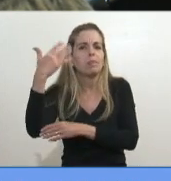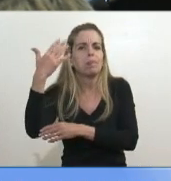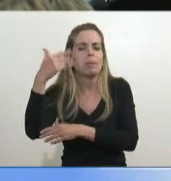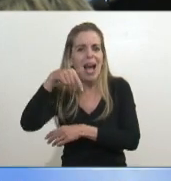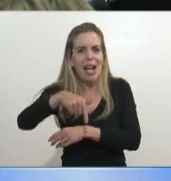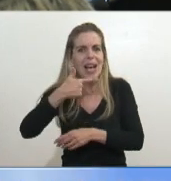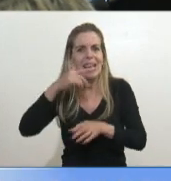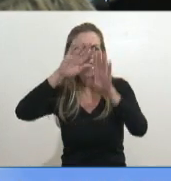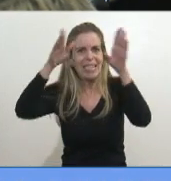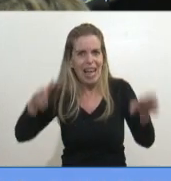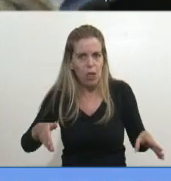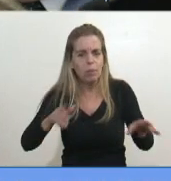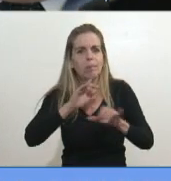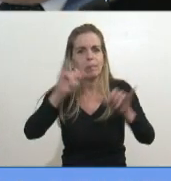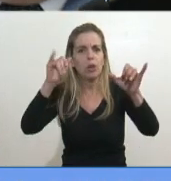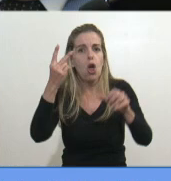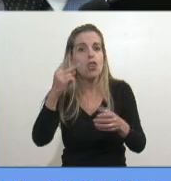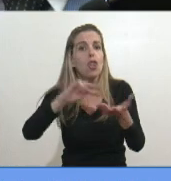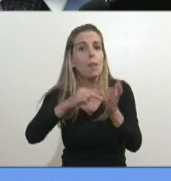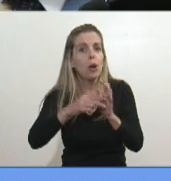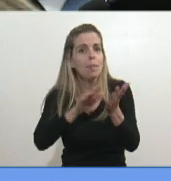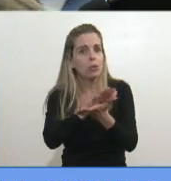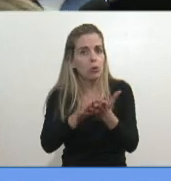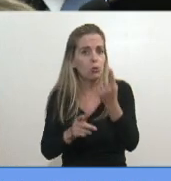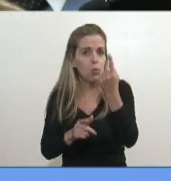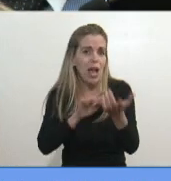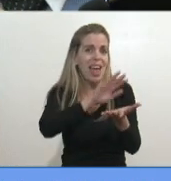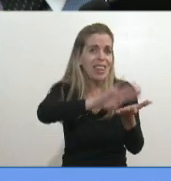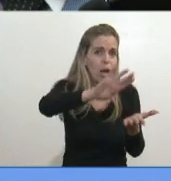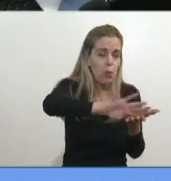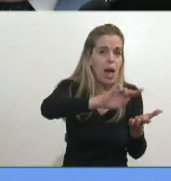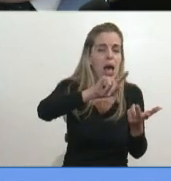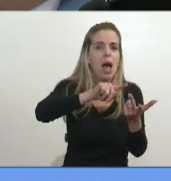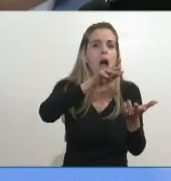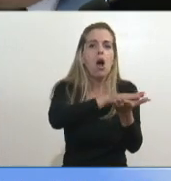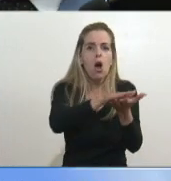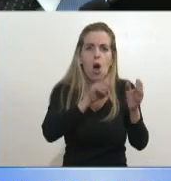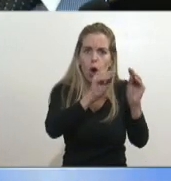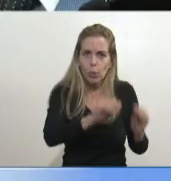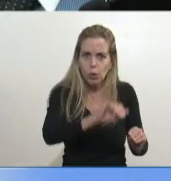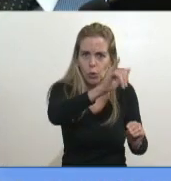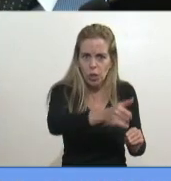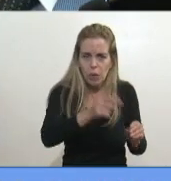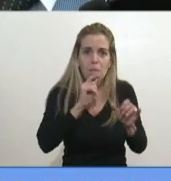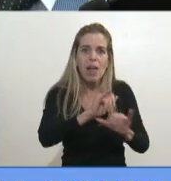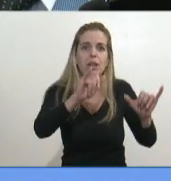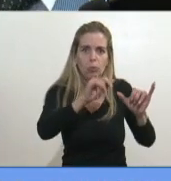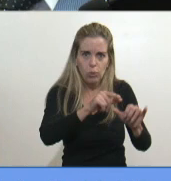y dijo, tenemos dos problemas los argentinos que tenemos que resolver, la deuda, la corrupción que representó, y vamos a denunciar lo que representó la corrupción,